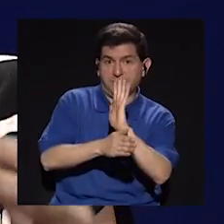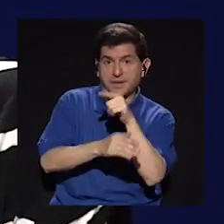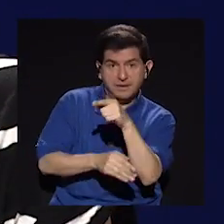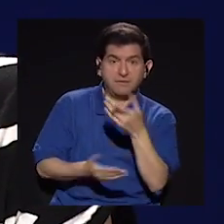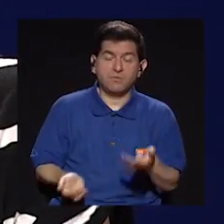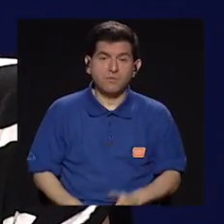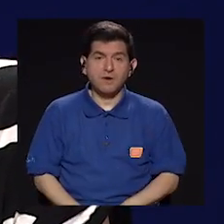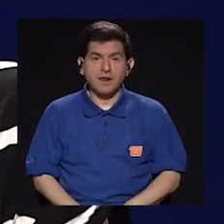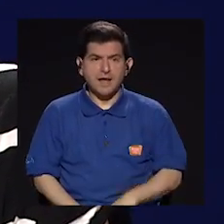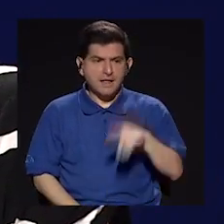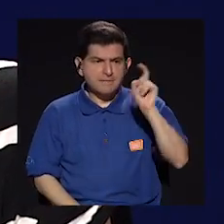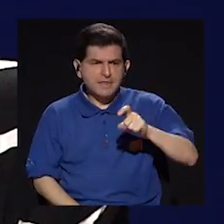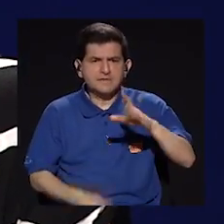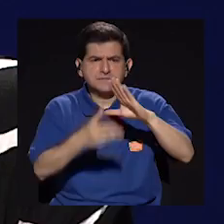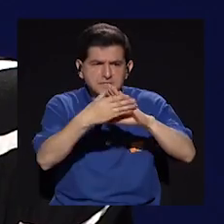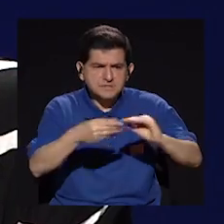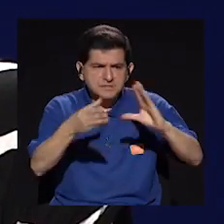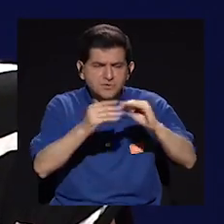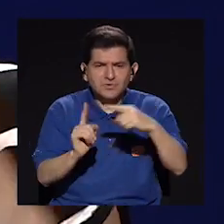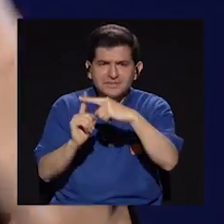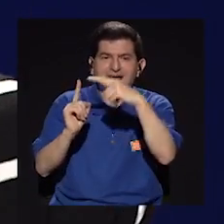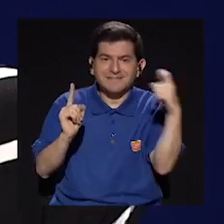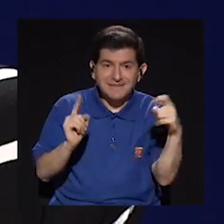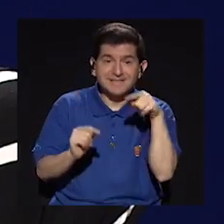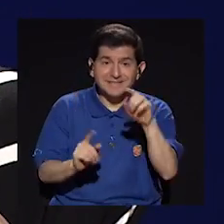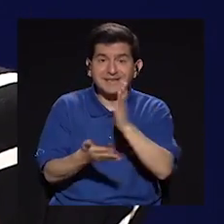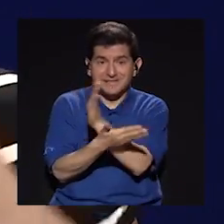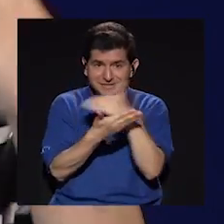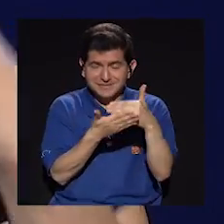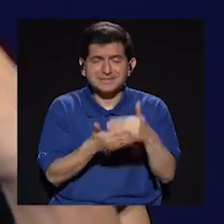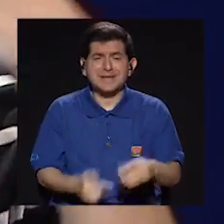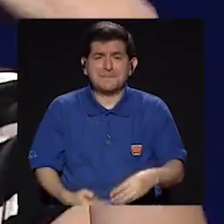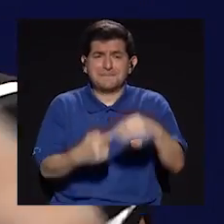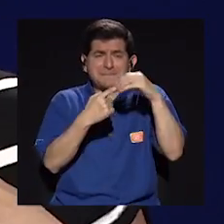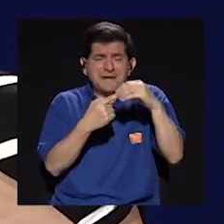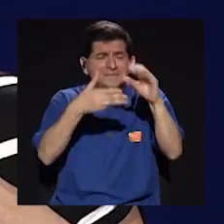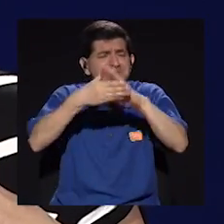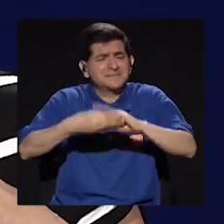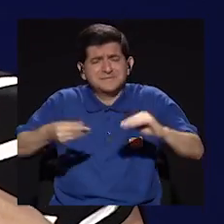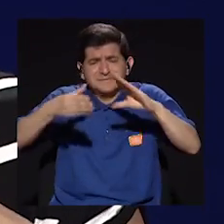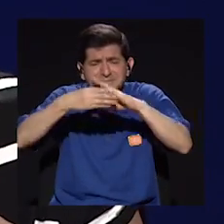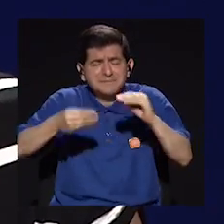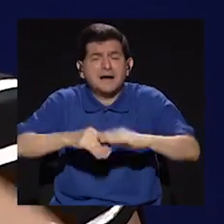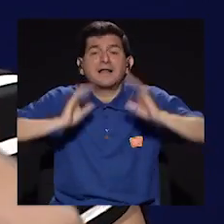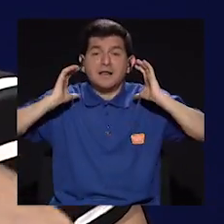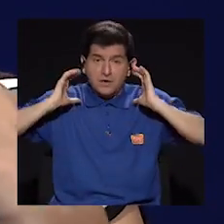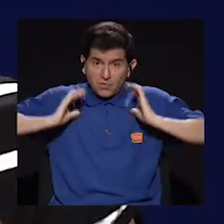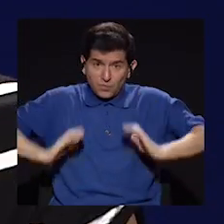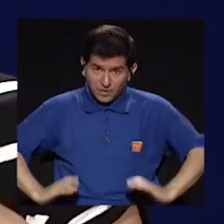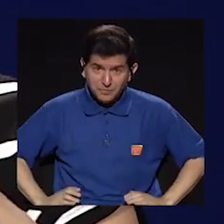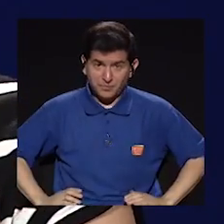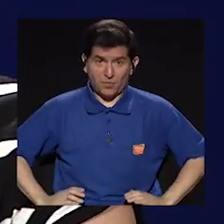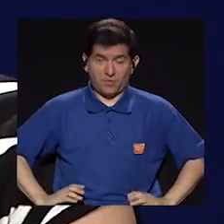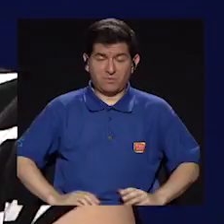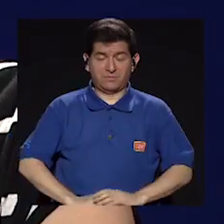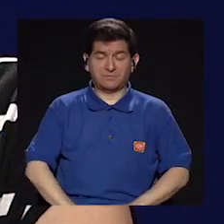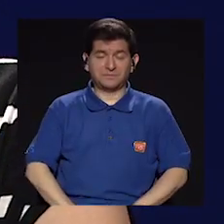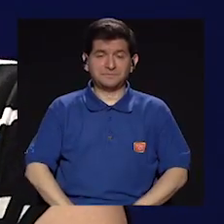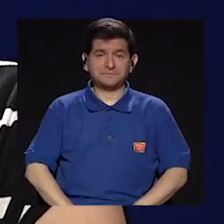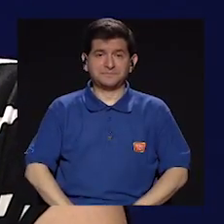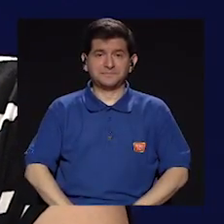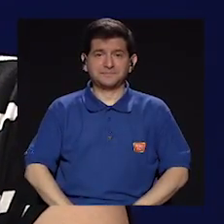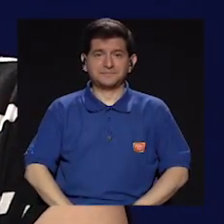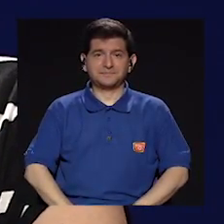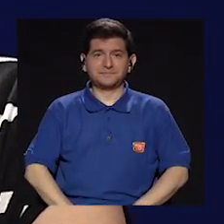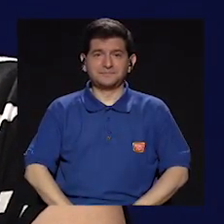contarla desde ahí. O sea, la principal narratividad de la película es el cuerpo. Entonces,